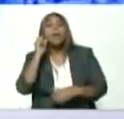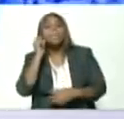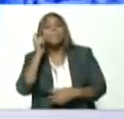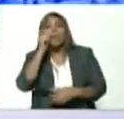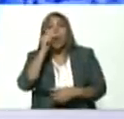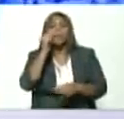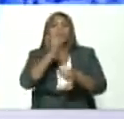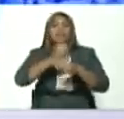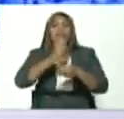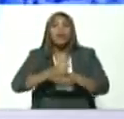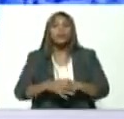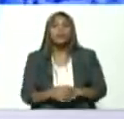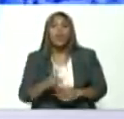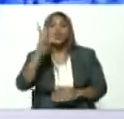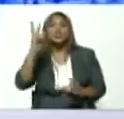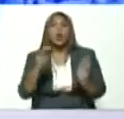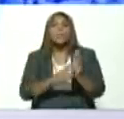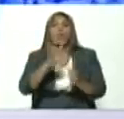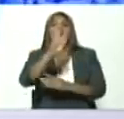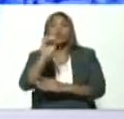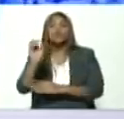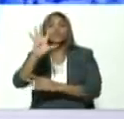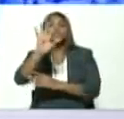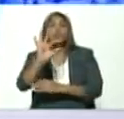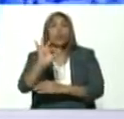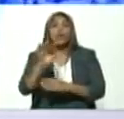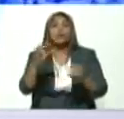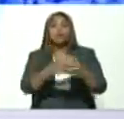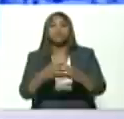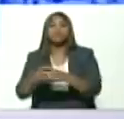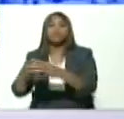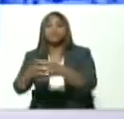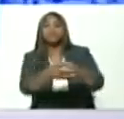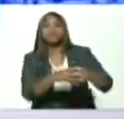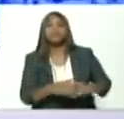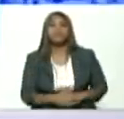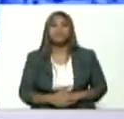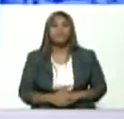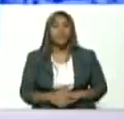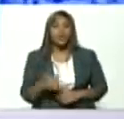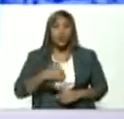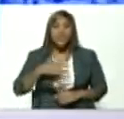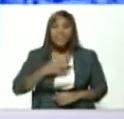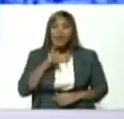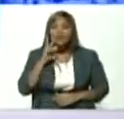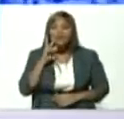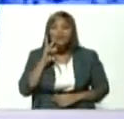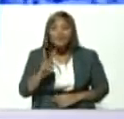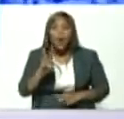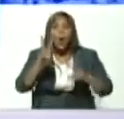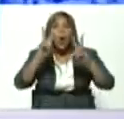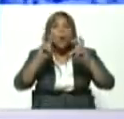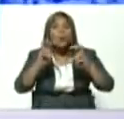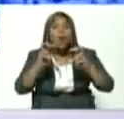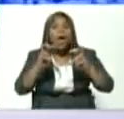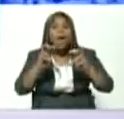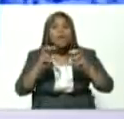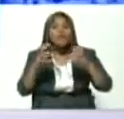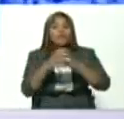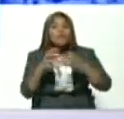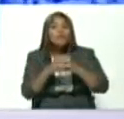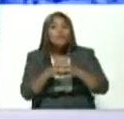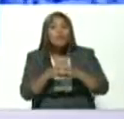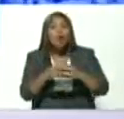dos mil cuatrocientos dos cincuenta consejos productivos y quiero ver el nuevo modelo y cómo